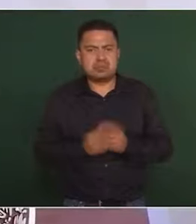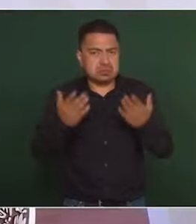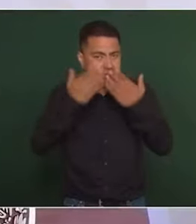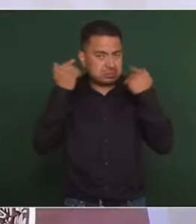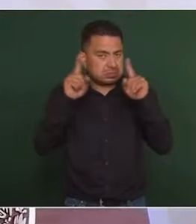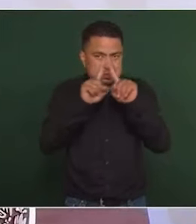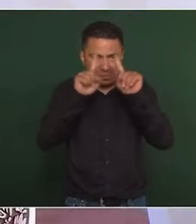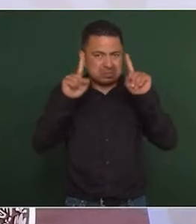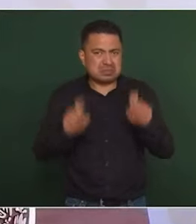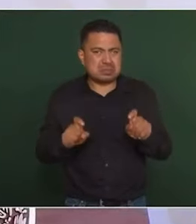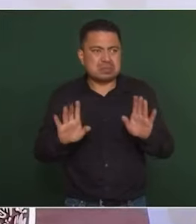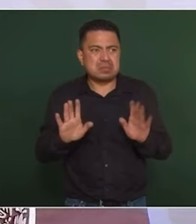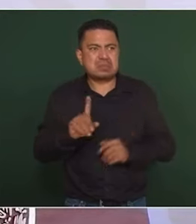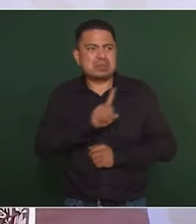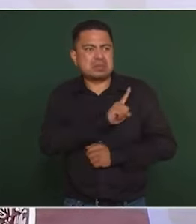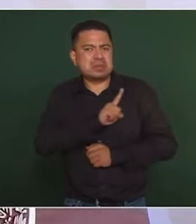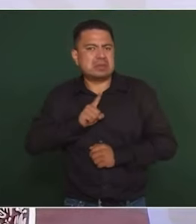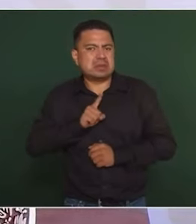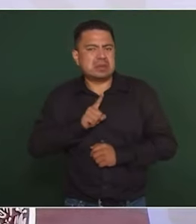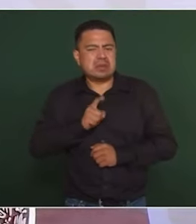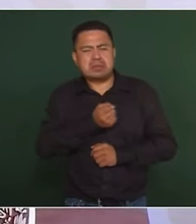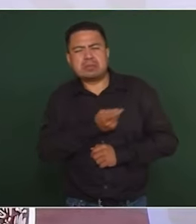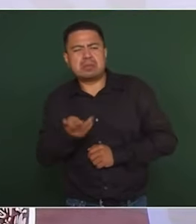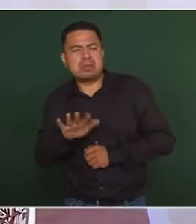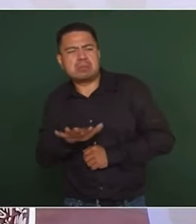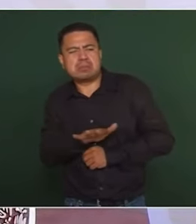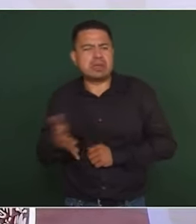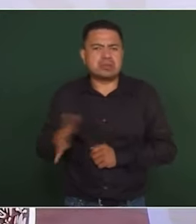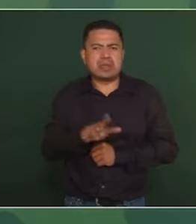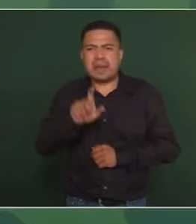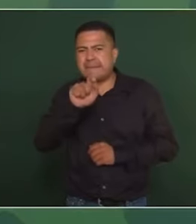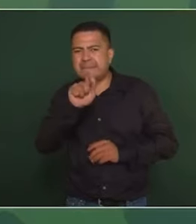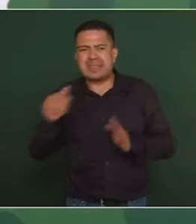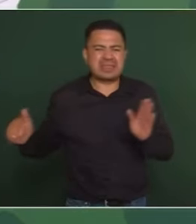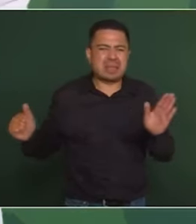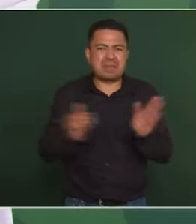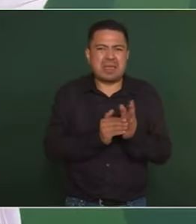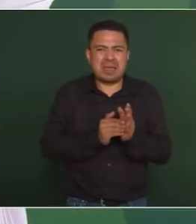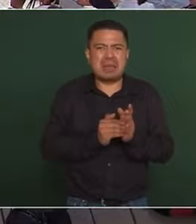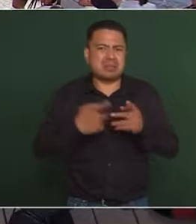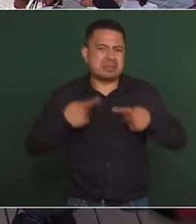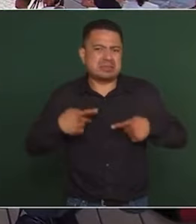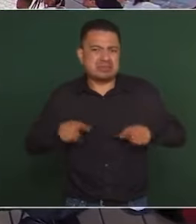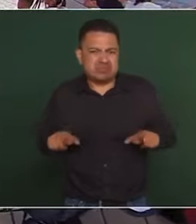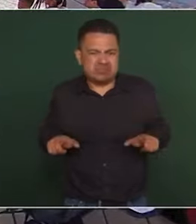sé, pero deben de ser como 20 mil elementos, 29